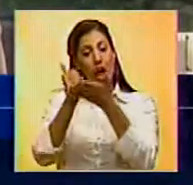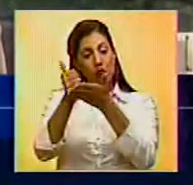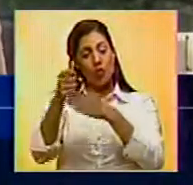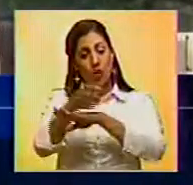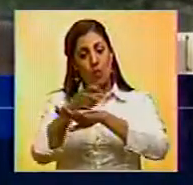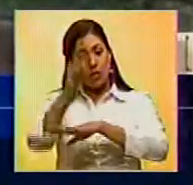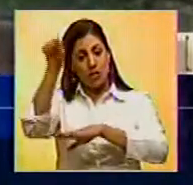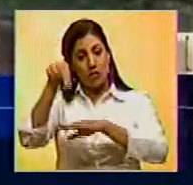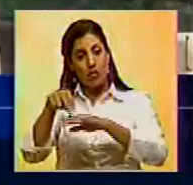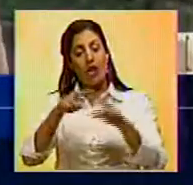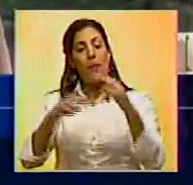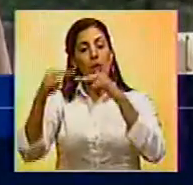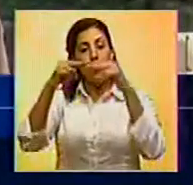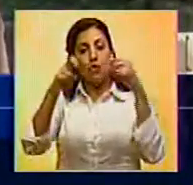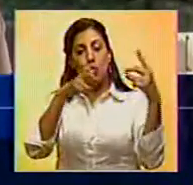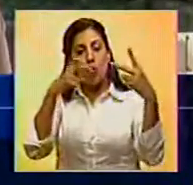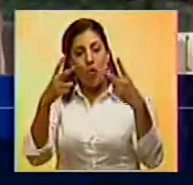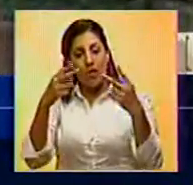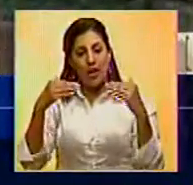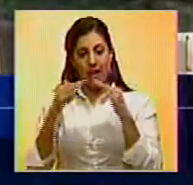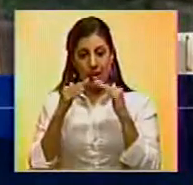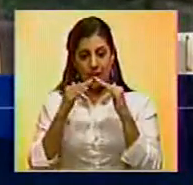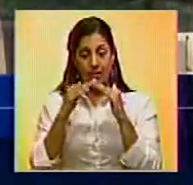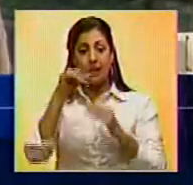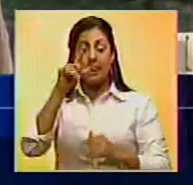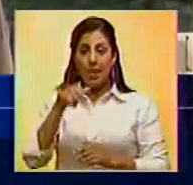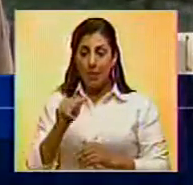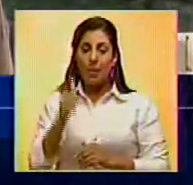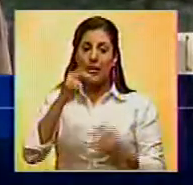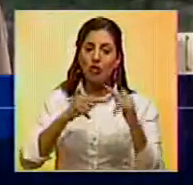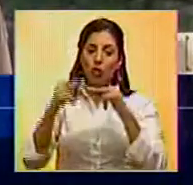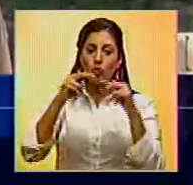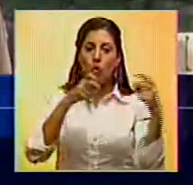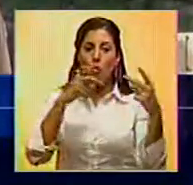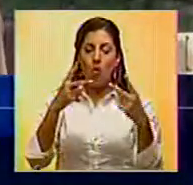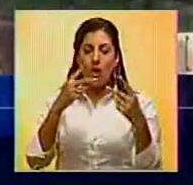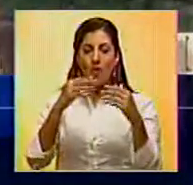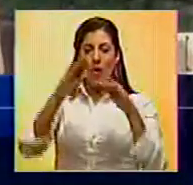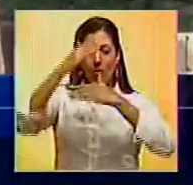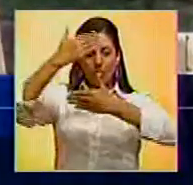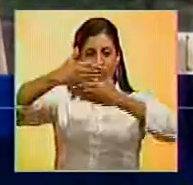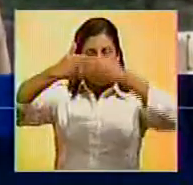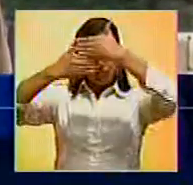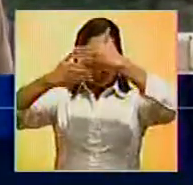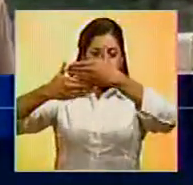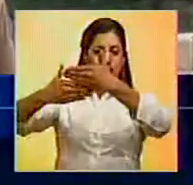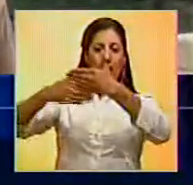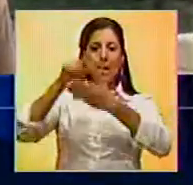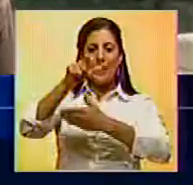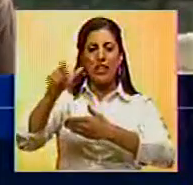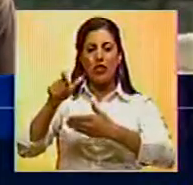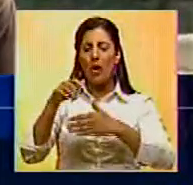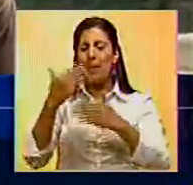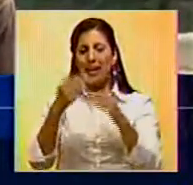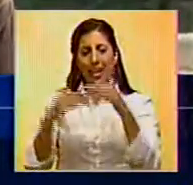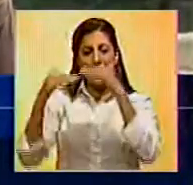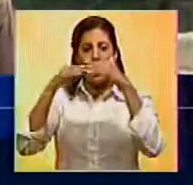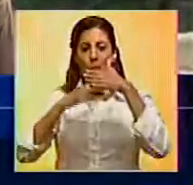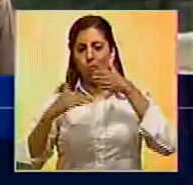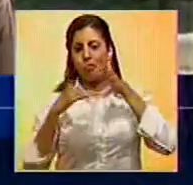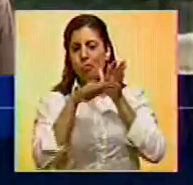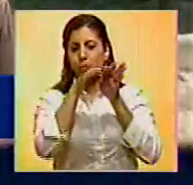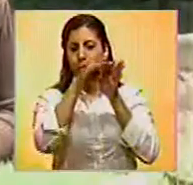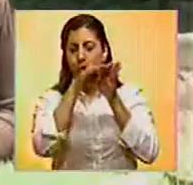al gobierno nacional para construir sus viviendas, además de la construcción de un muro de contención que proteja a la comunidad cada vez que crezca el río.